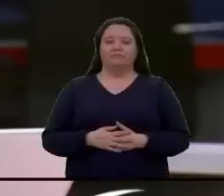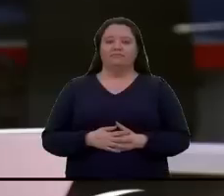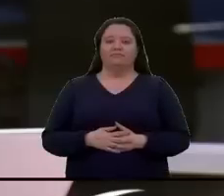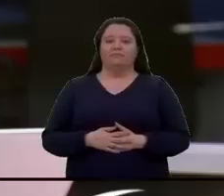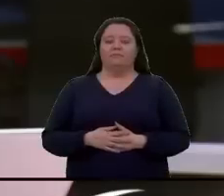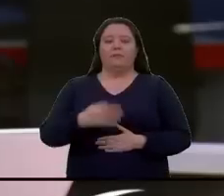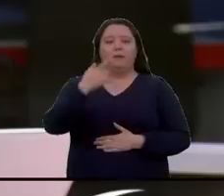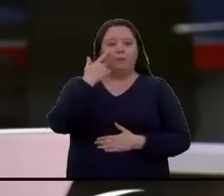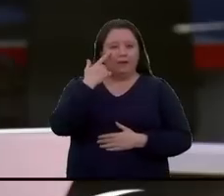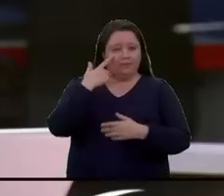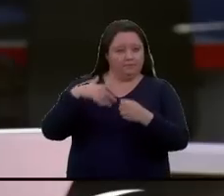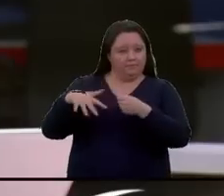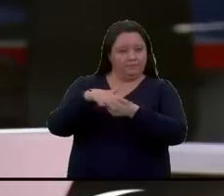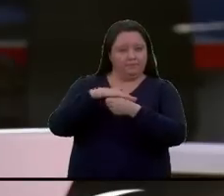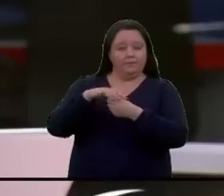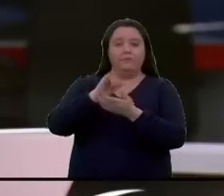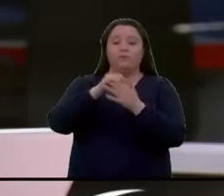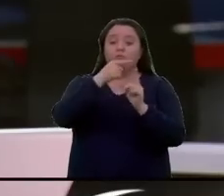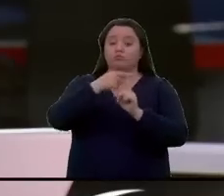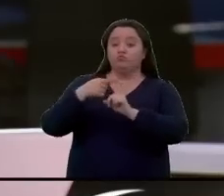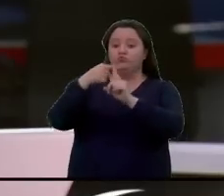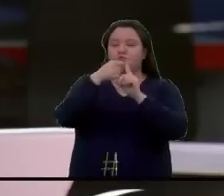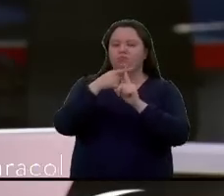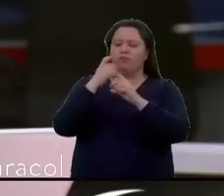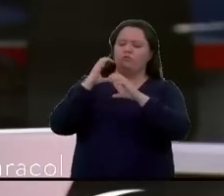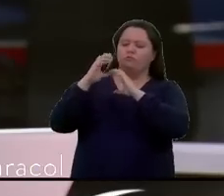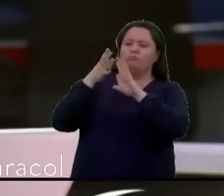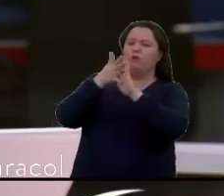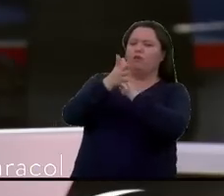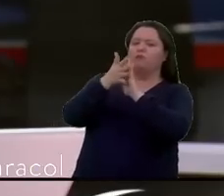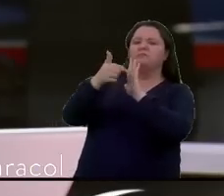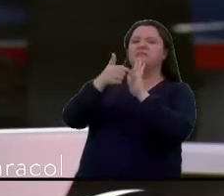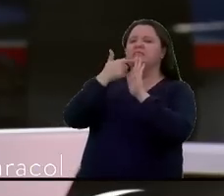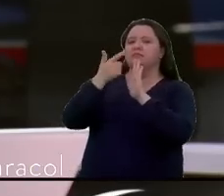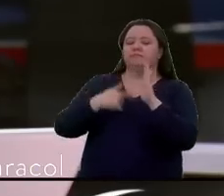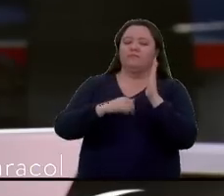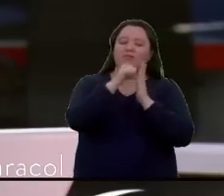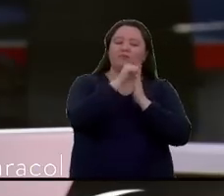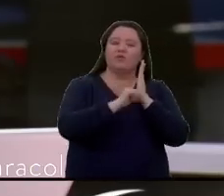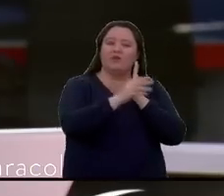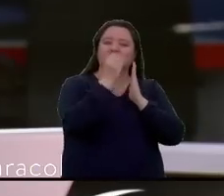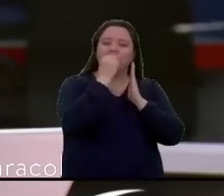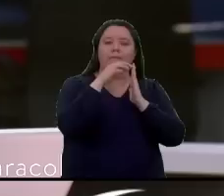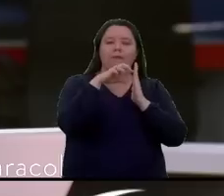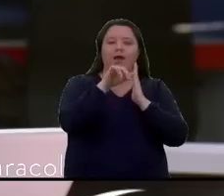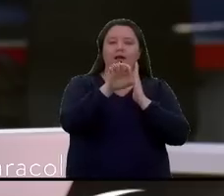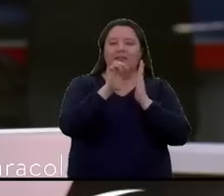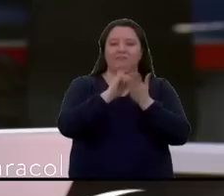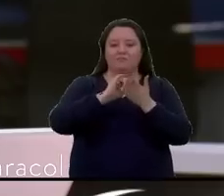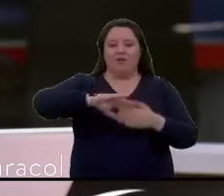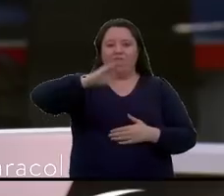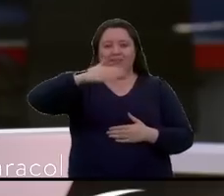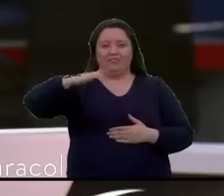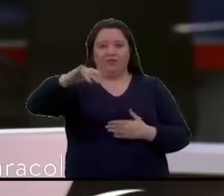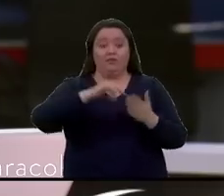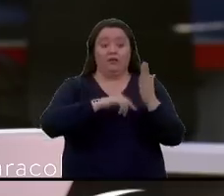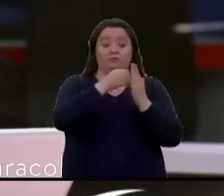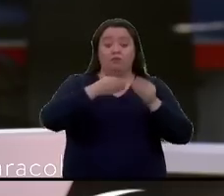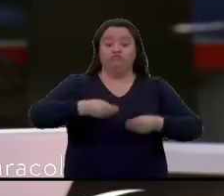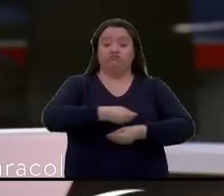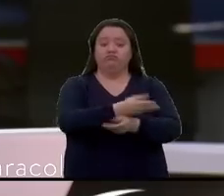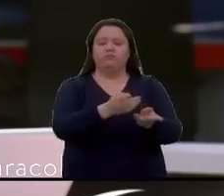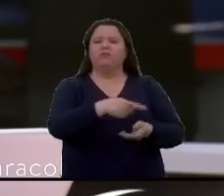Y mire, en este caso, la Procuraduría a través de un comunicado señaló que en el programa de alimentación escolar PAE de la Ceja Antioquia le habría sido